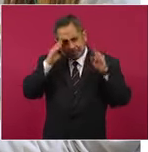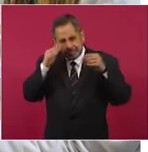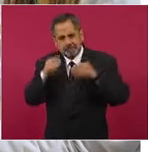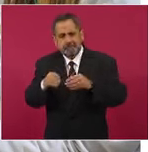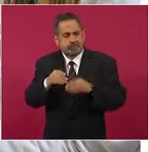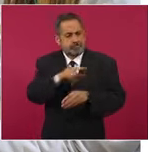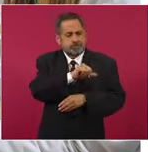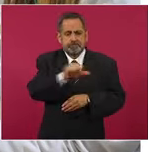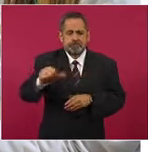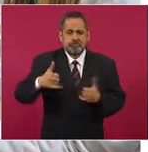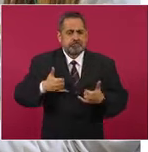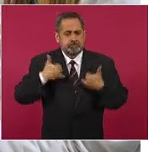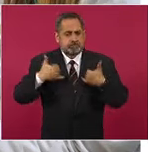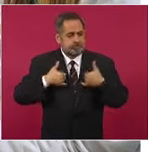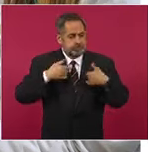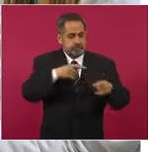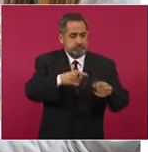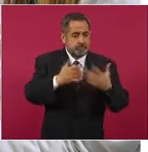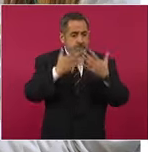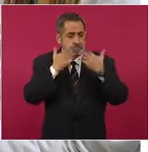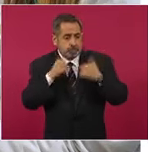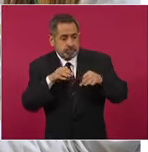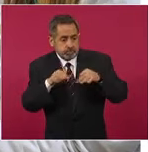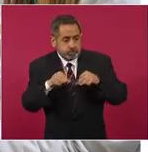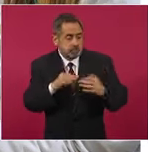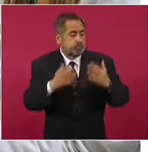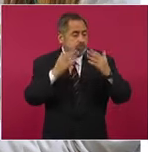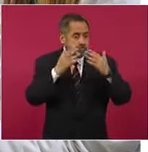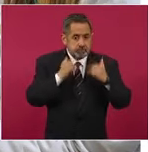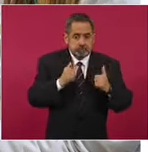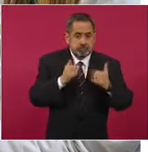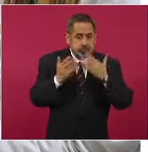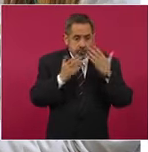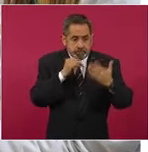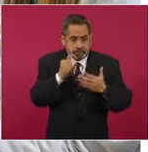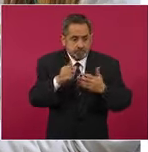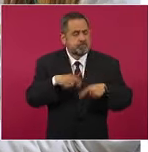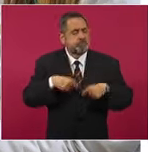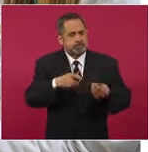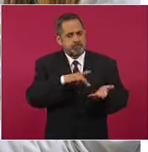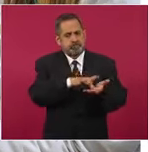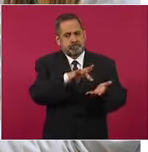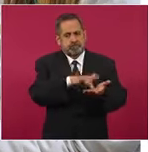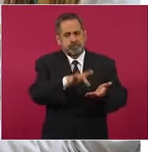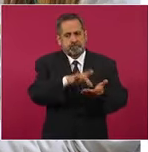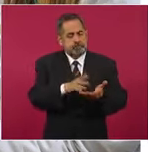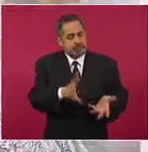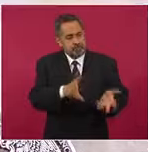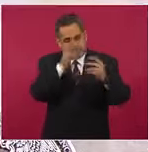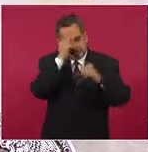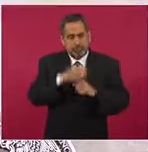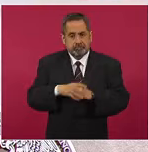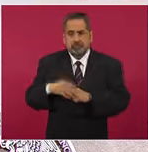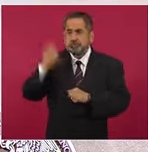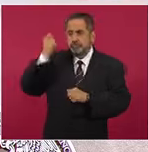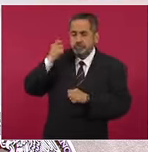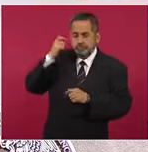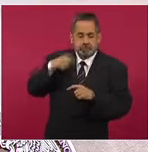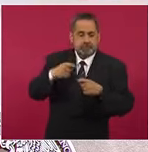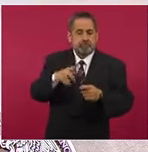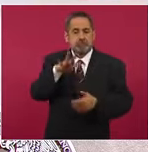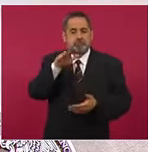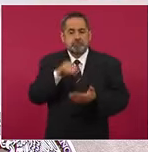de apoyar a los jóvenes que no estudian o trabajan. Y en ese sentido decirles nuevamente que el programa otorga una beca de 5 mil